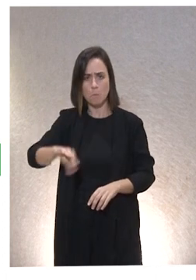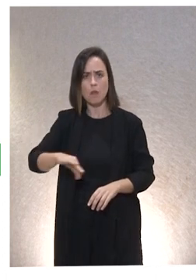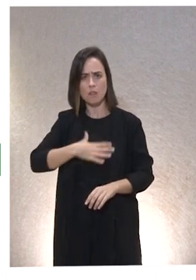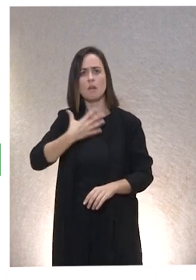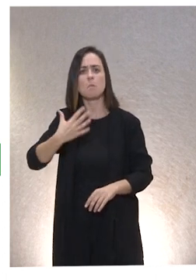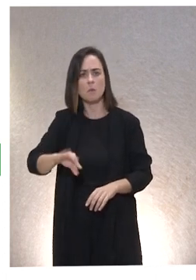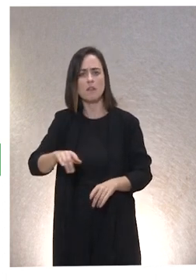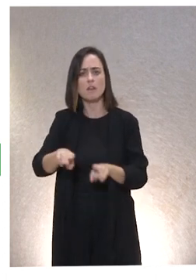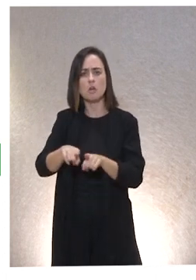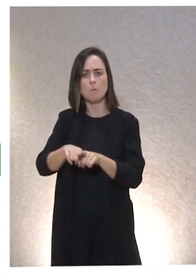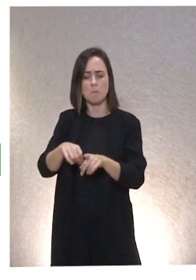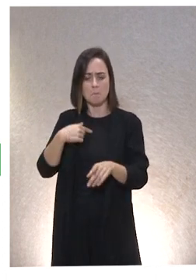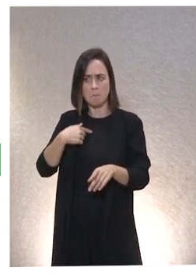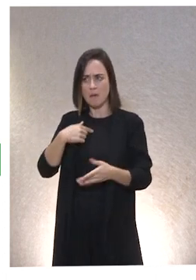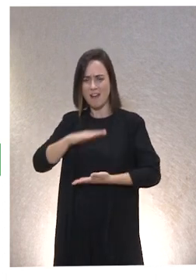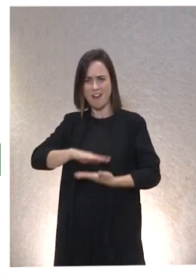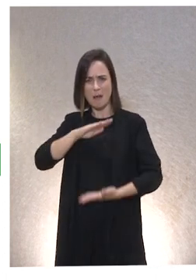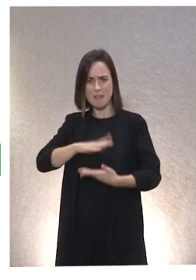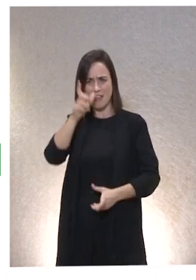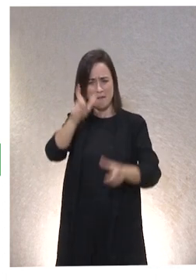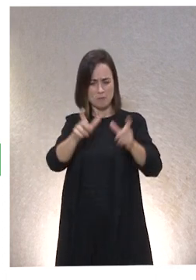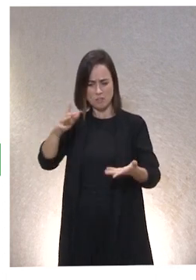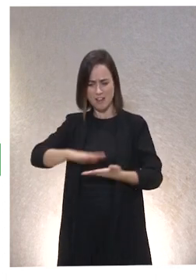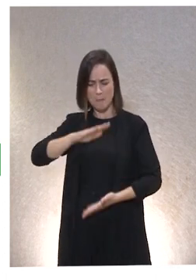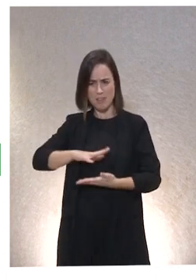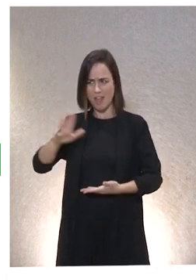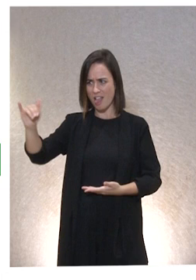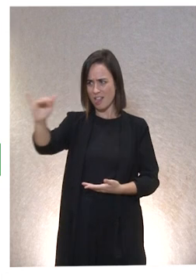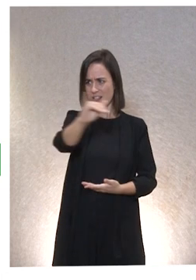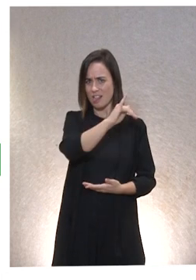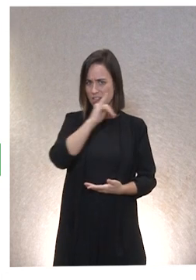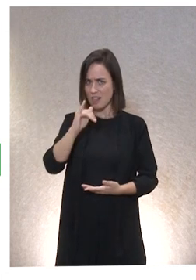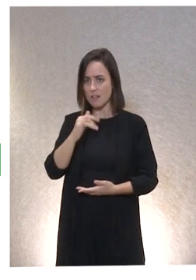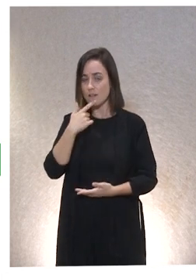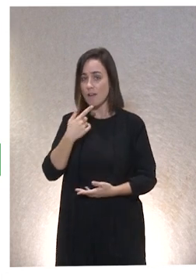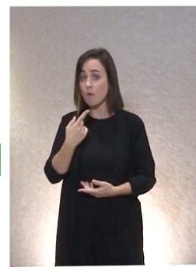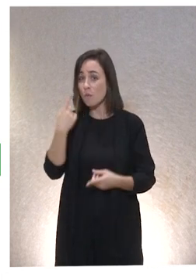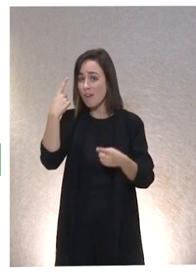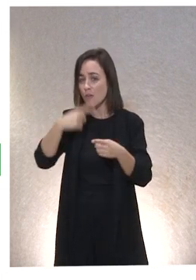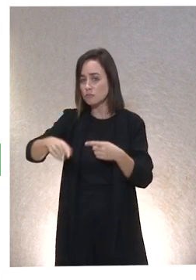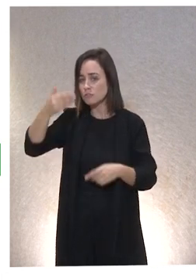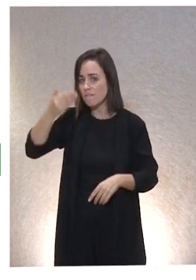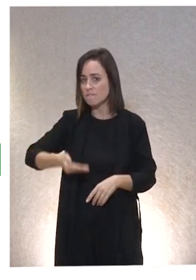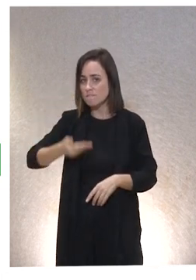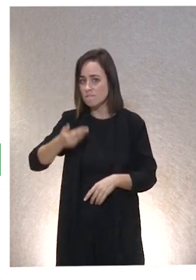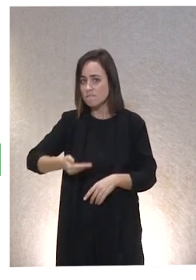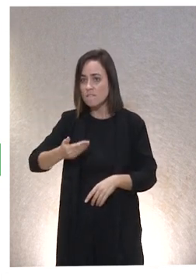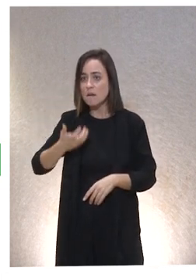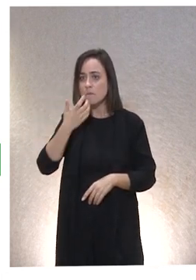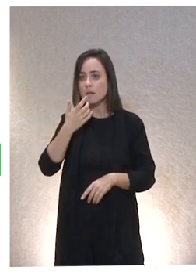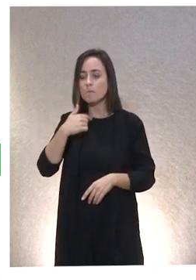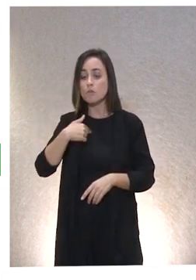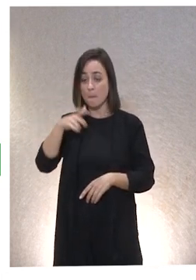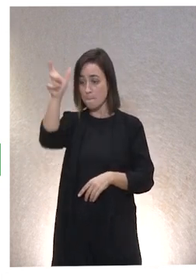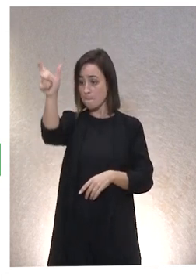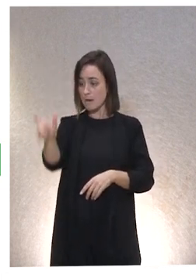capaces, primero, con capacidades todas las personas. O sea, un tema fundamental es que, cuando tú no ves una capacidad en